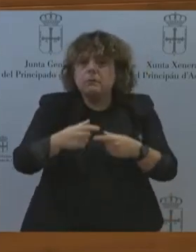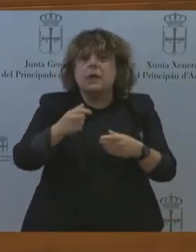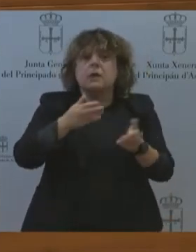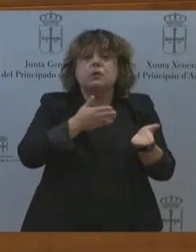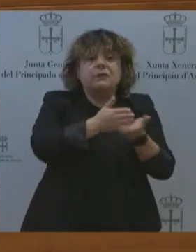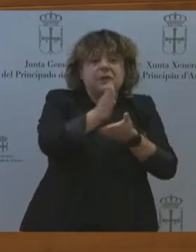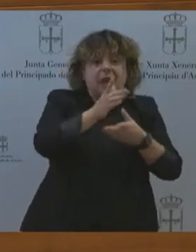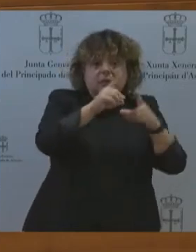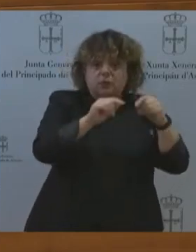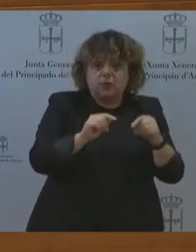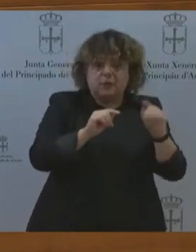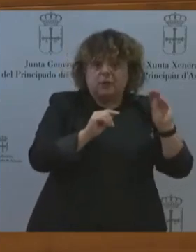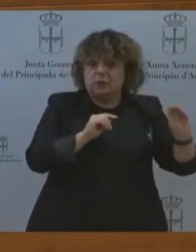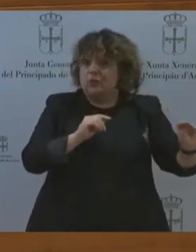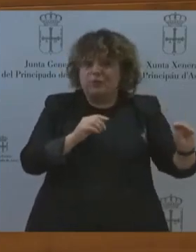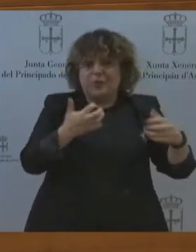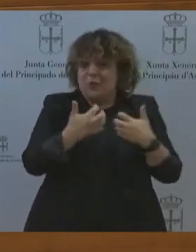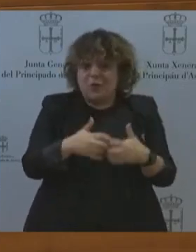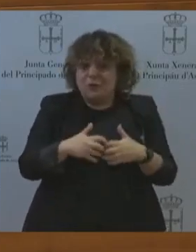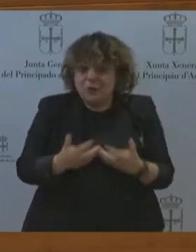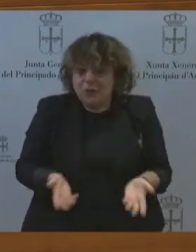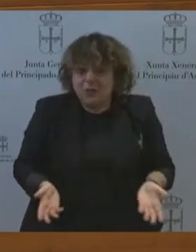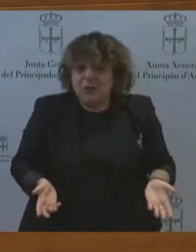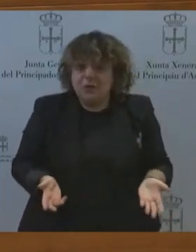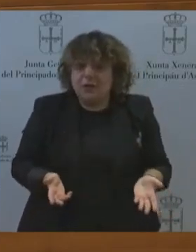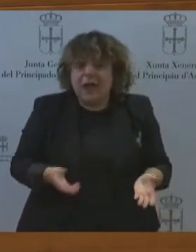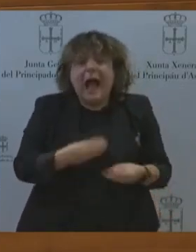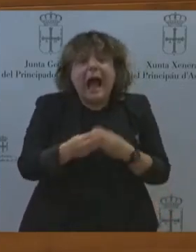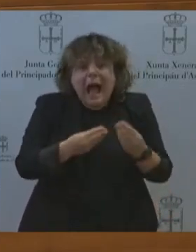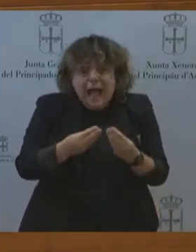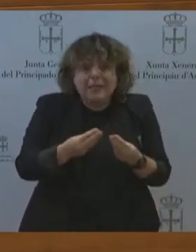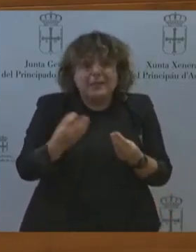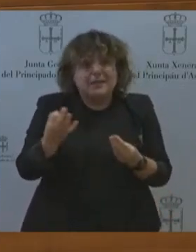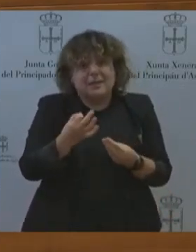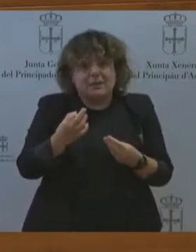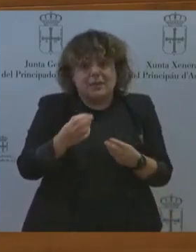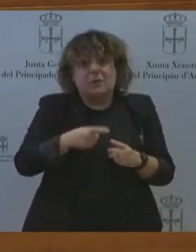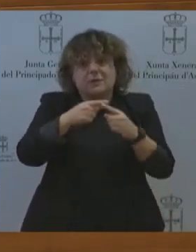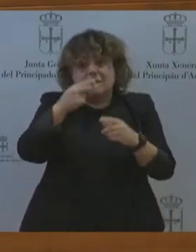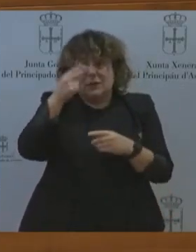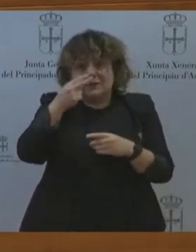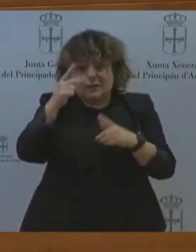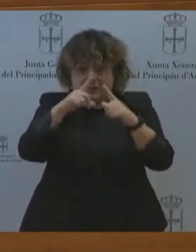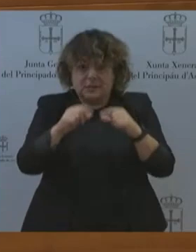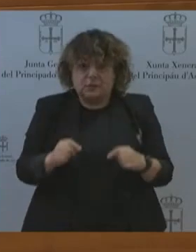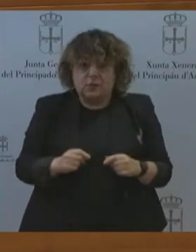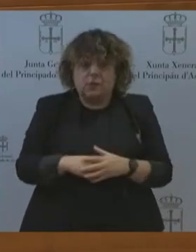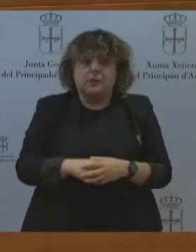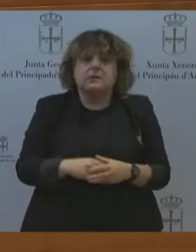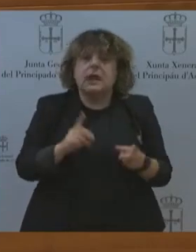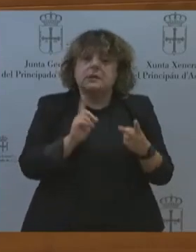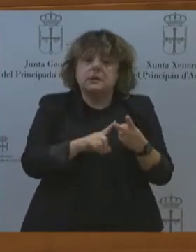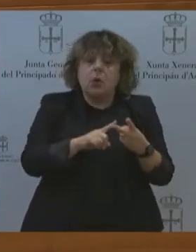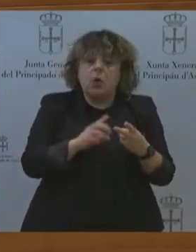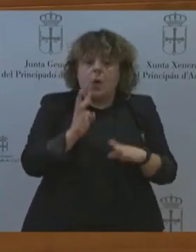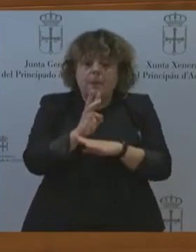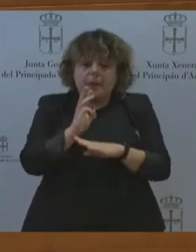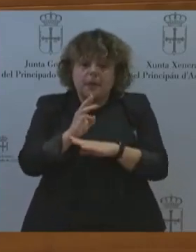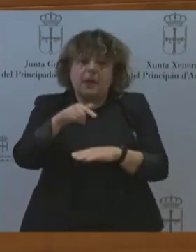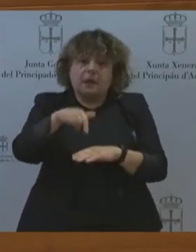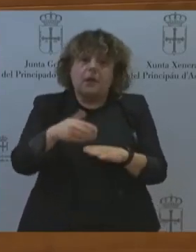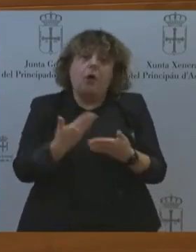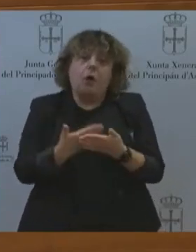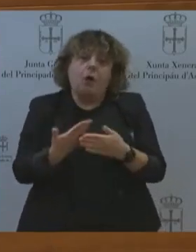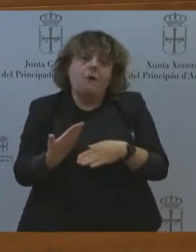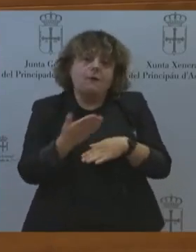Asturias. En segundo lugar, le reitero por primera vez en este Parlamento la oferta de pacto de grandes acuerdos en